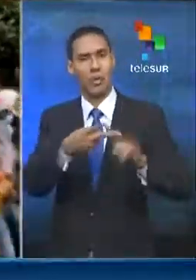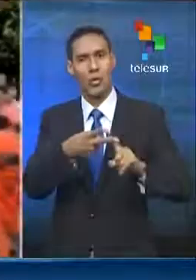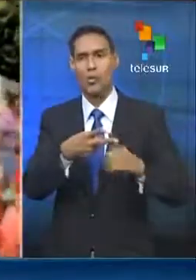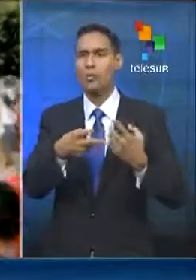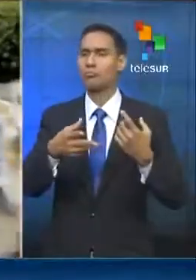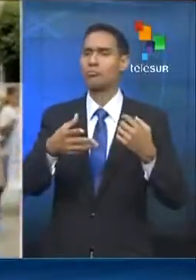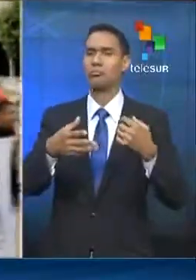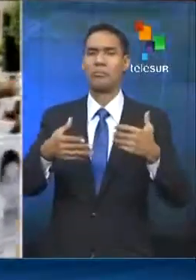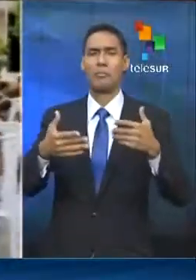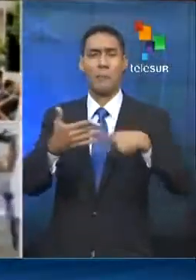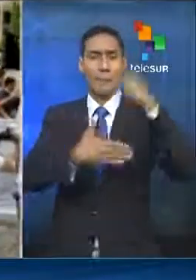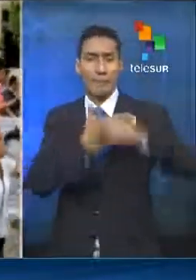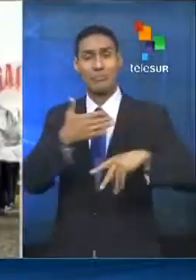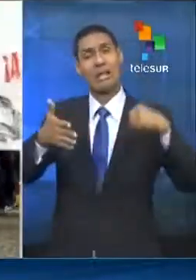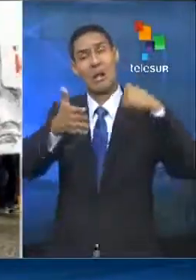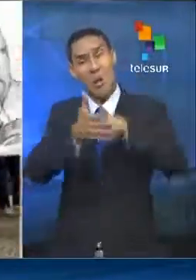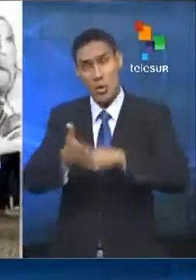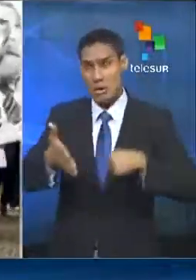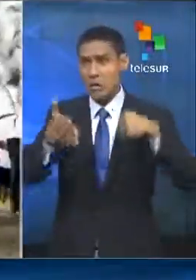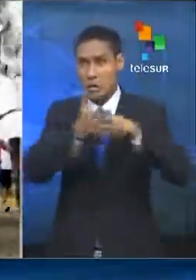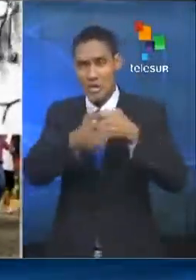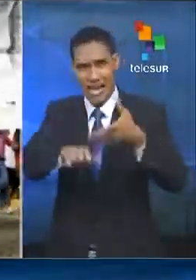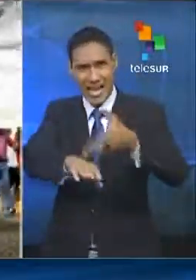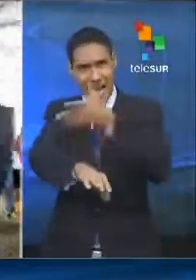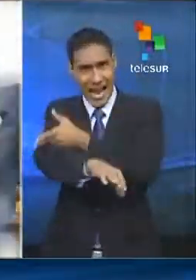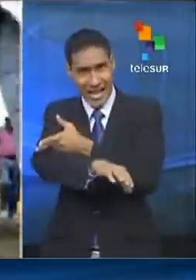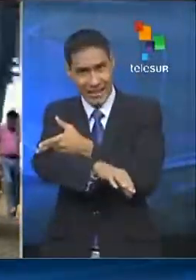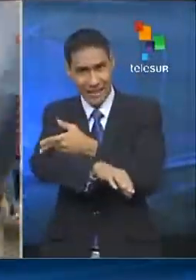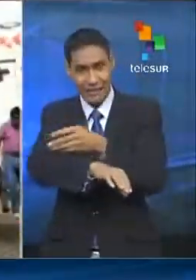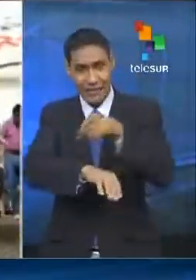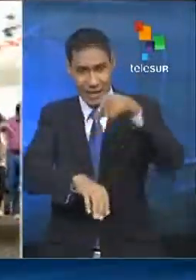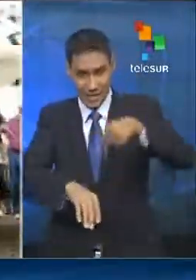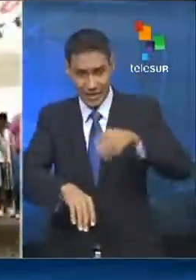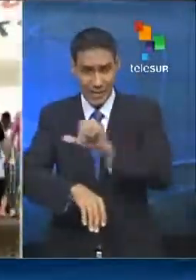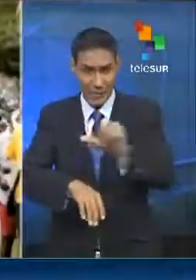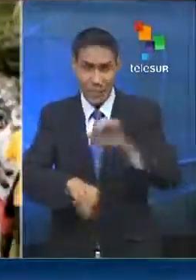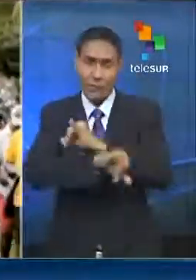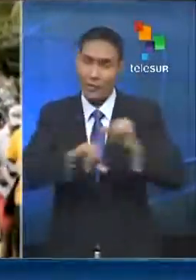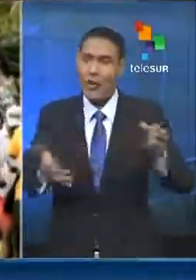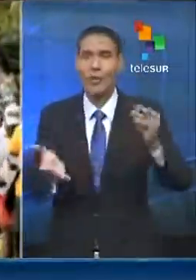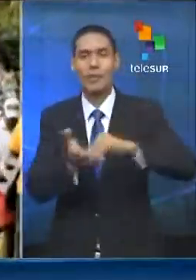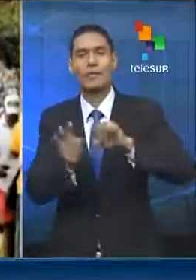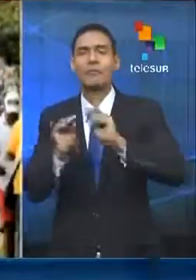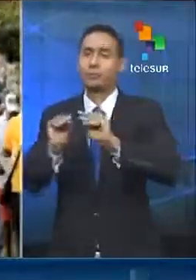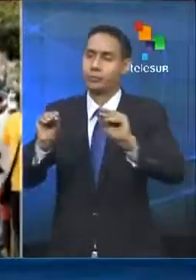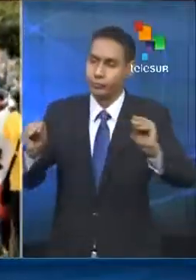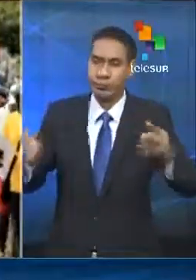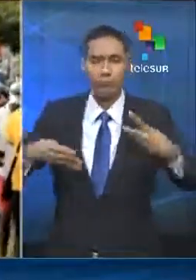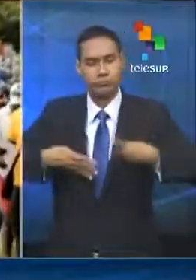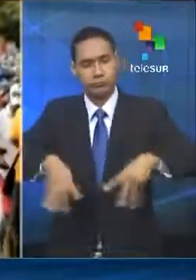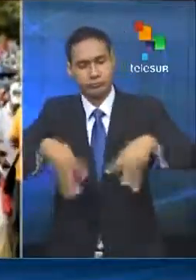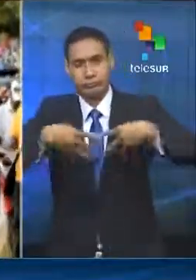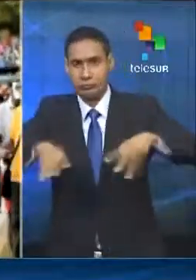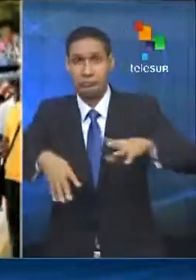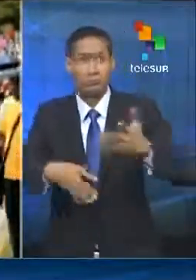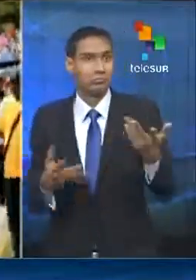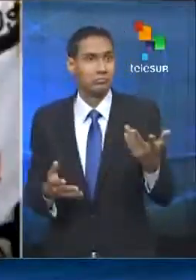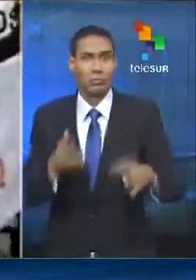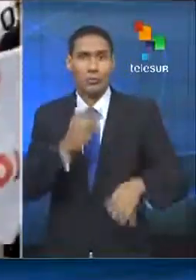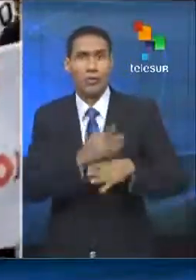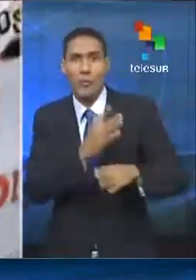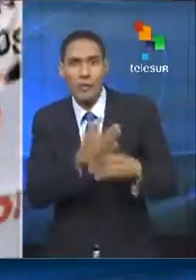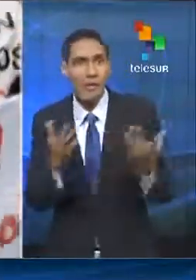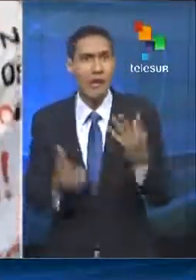en el estado. Pero se espera que antes de finalizar esta semana, se anuncien nuevas movilizaciones, debido a que no aparecen todavía